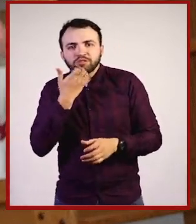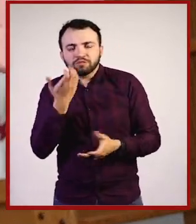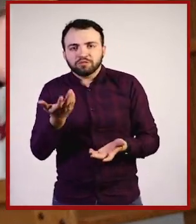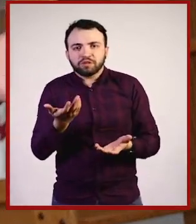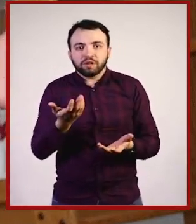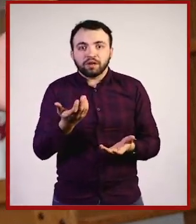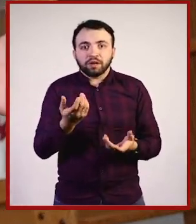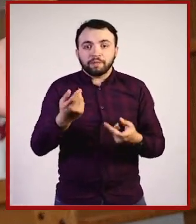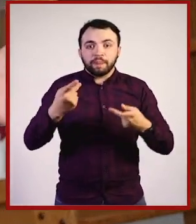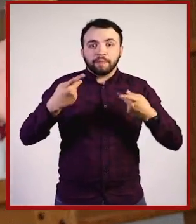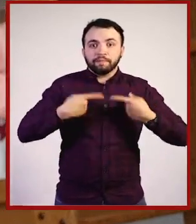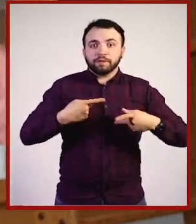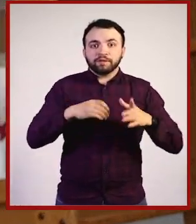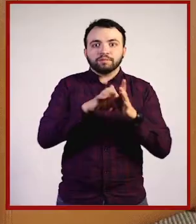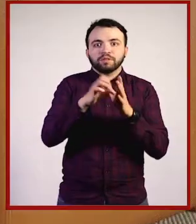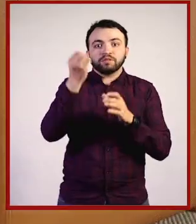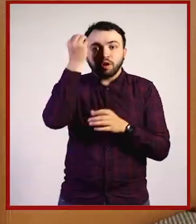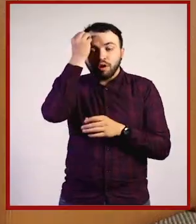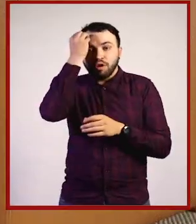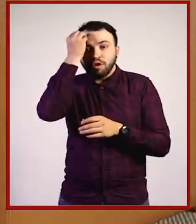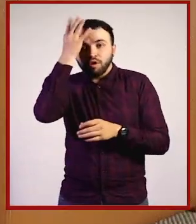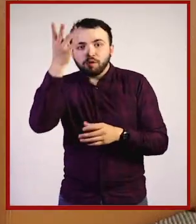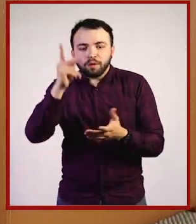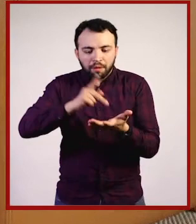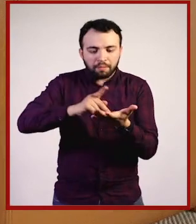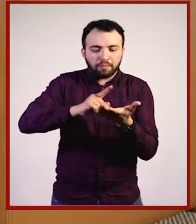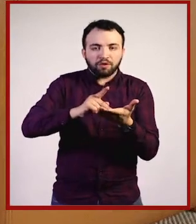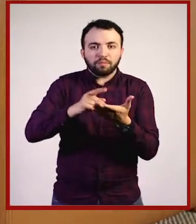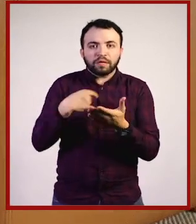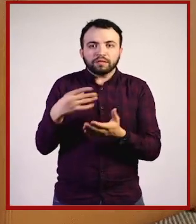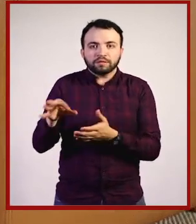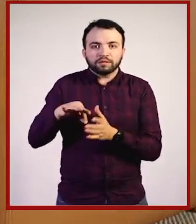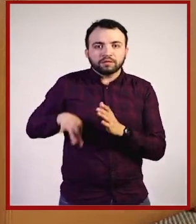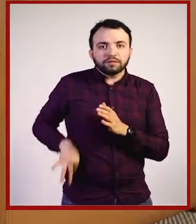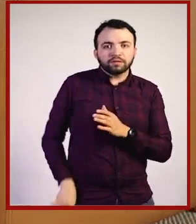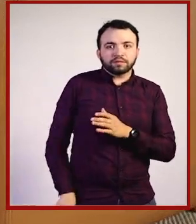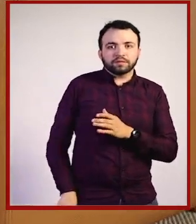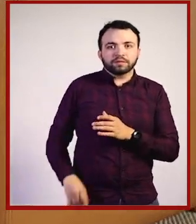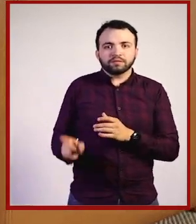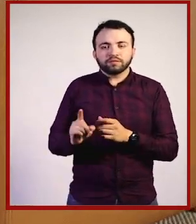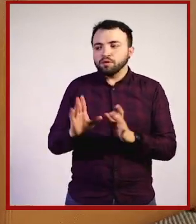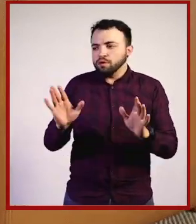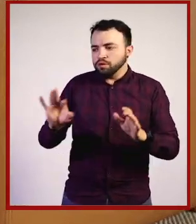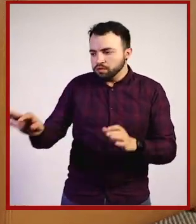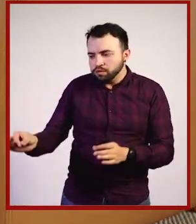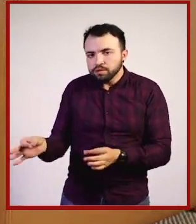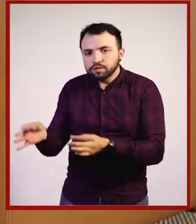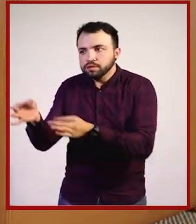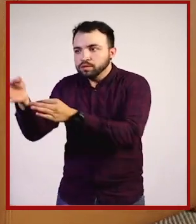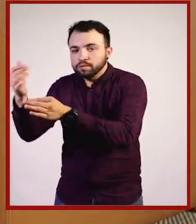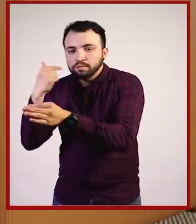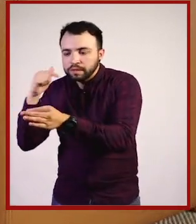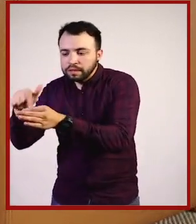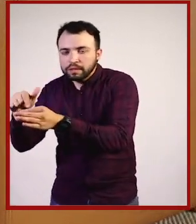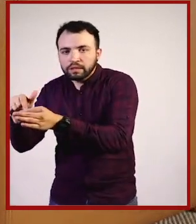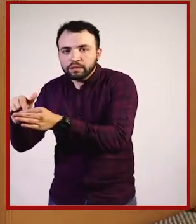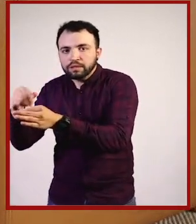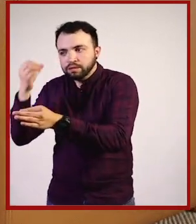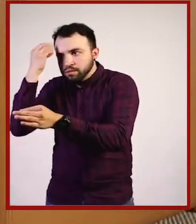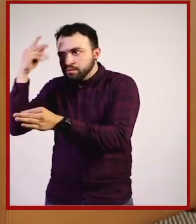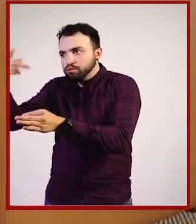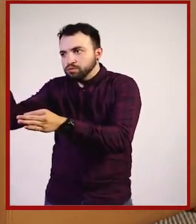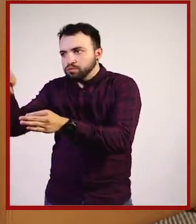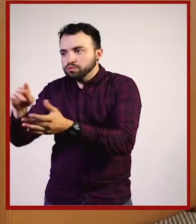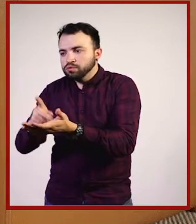Alguien deja, olvida su pluma. Pues no nos quedamos con la pluma, ¿no? Sino que, oye, se te olvidó la pluma, aquí está. Y así se va